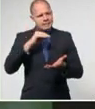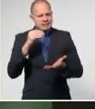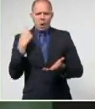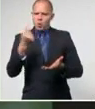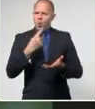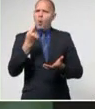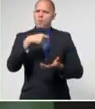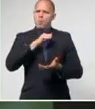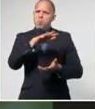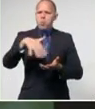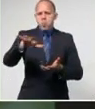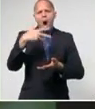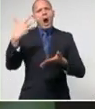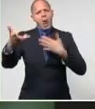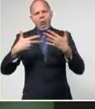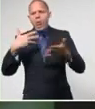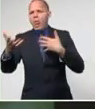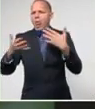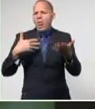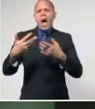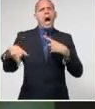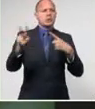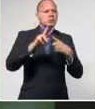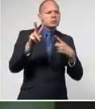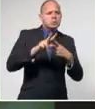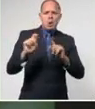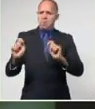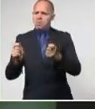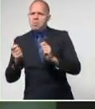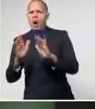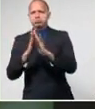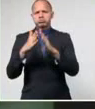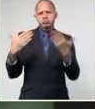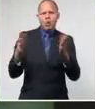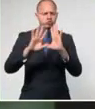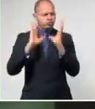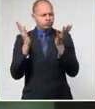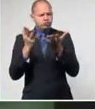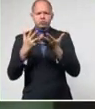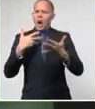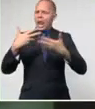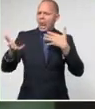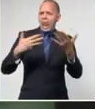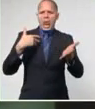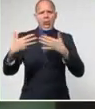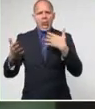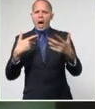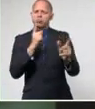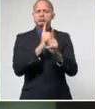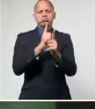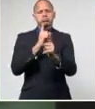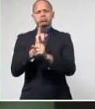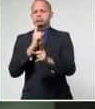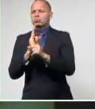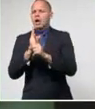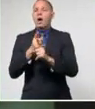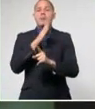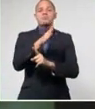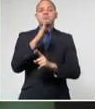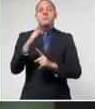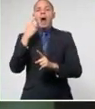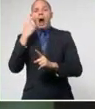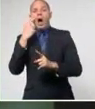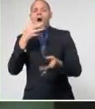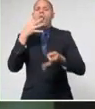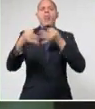directa con la población, por todos los medios de prensa, una comunicación hombre a hombre en cada una de las comunidades, en